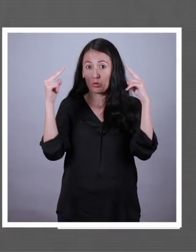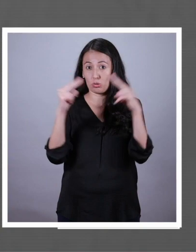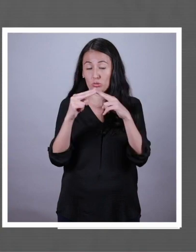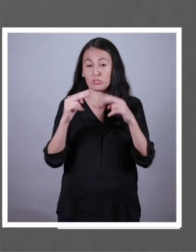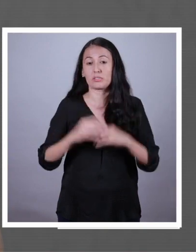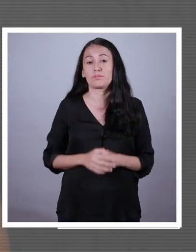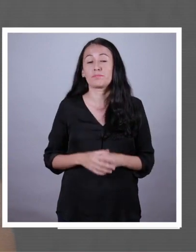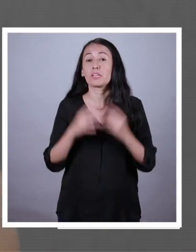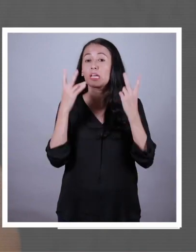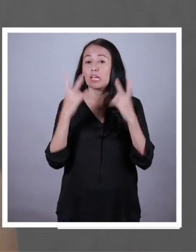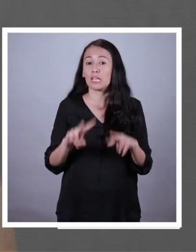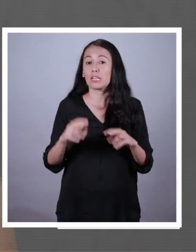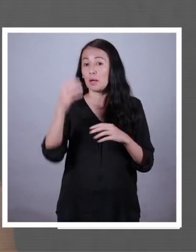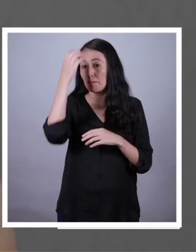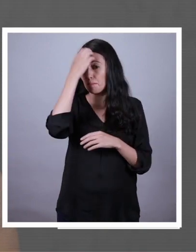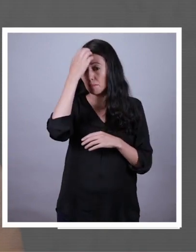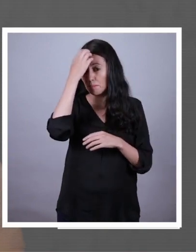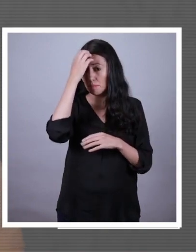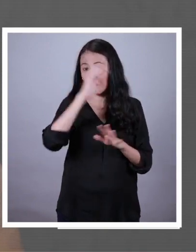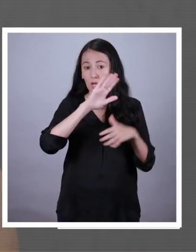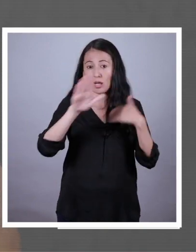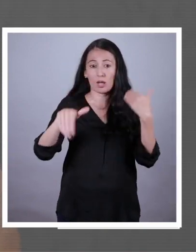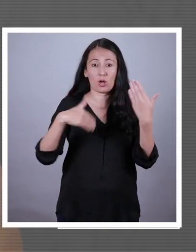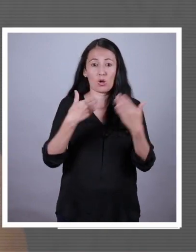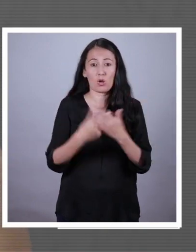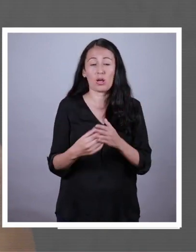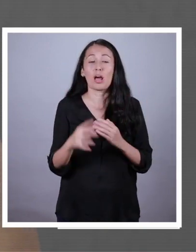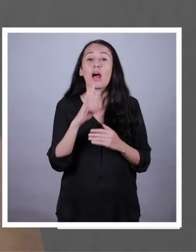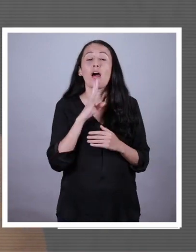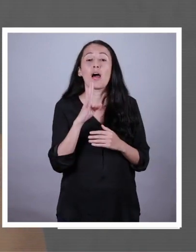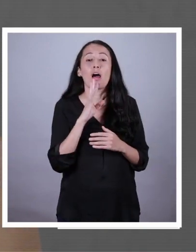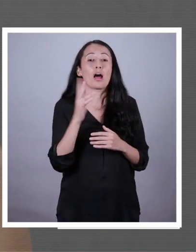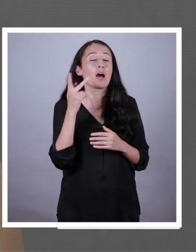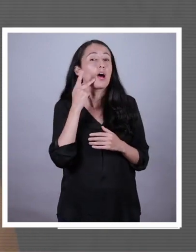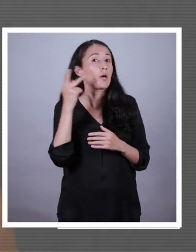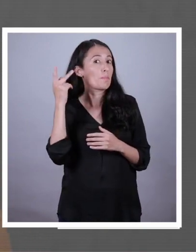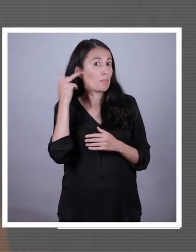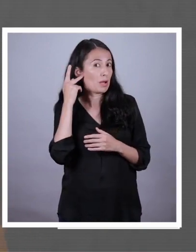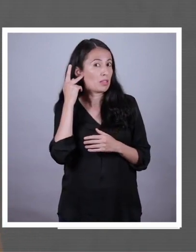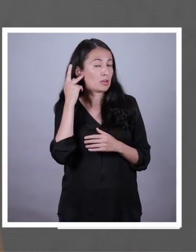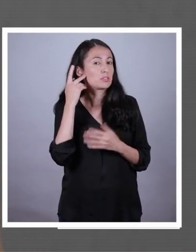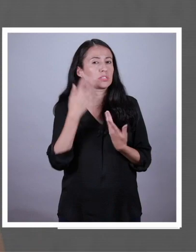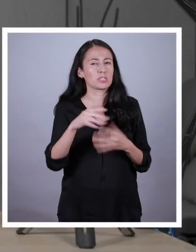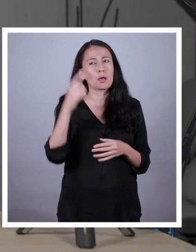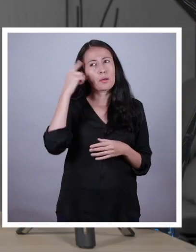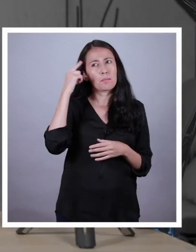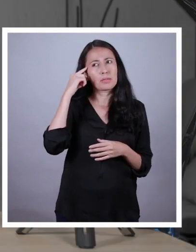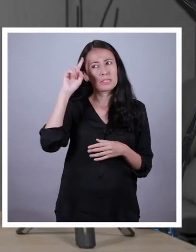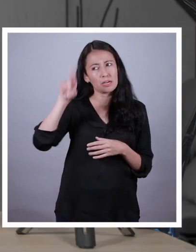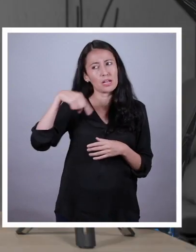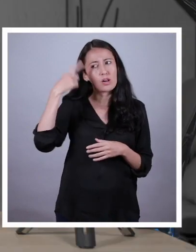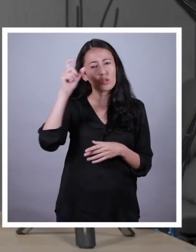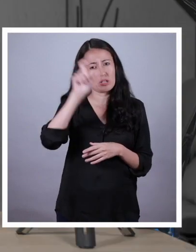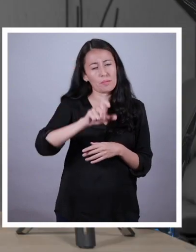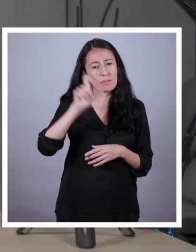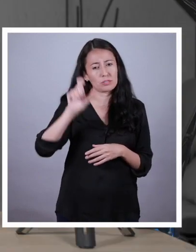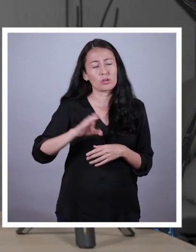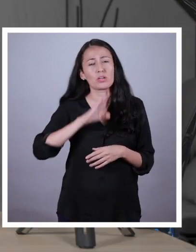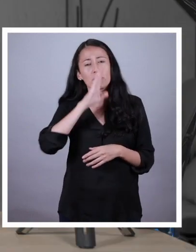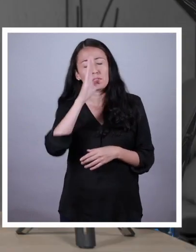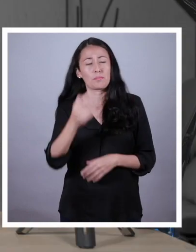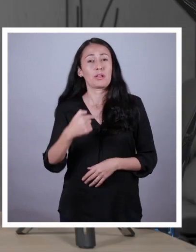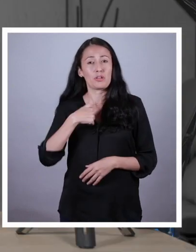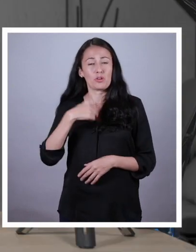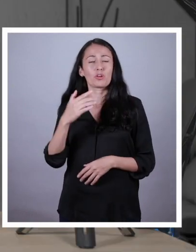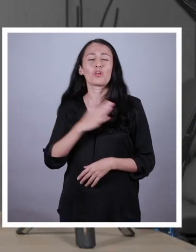Además, siempre edúquense respecto a todo, hablar con sus padres y madres y ser empáticos siempre Yo por mi lado confío en ustedes